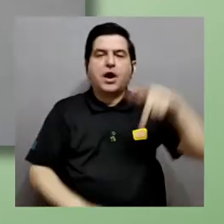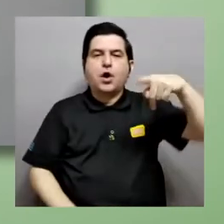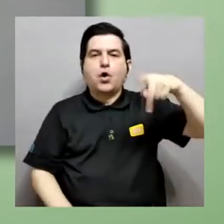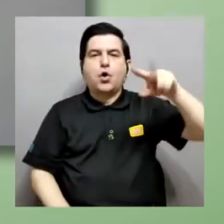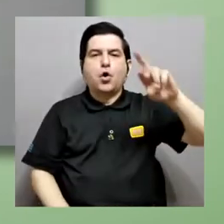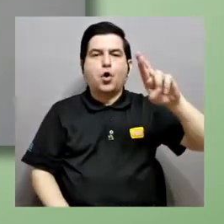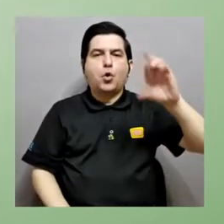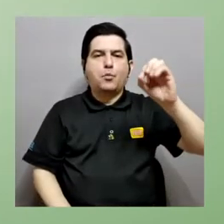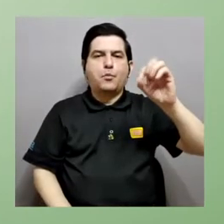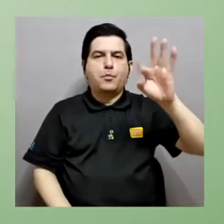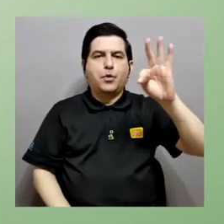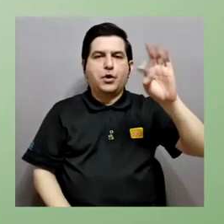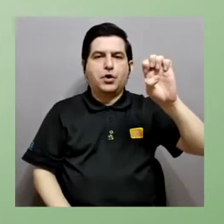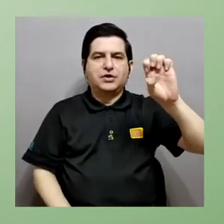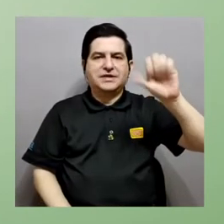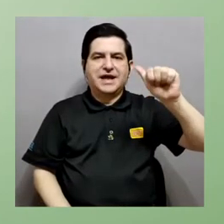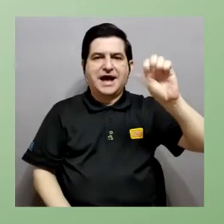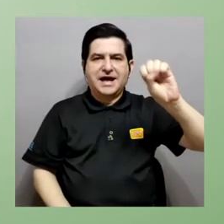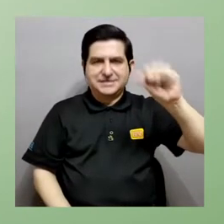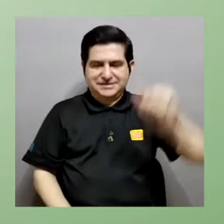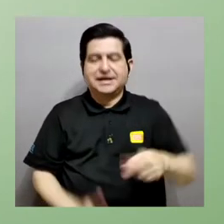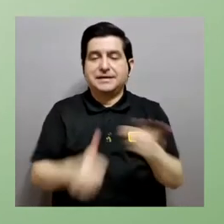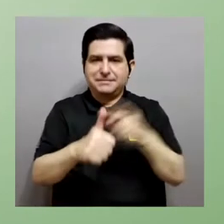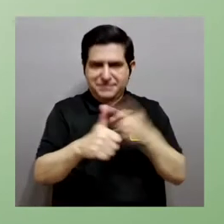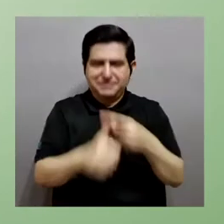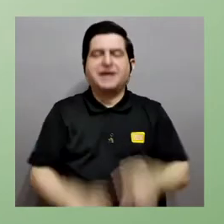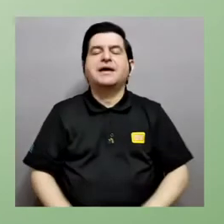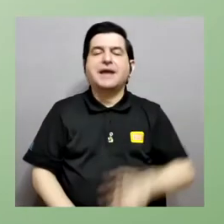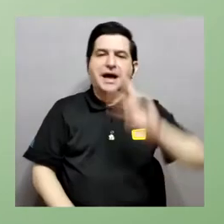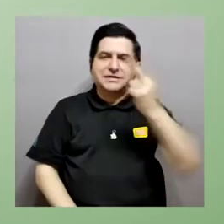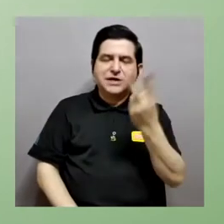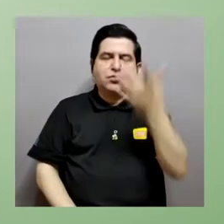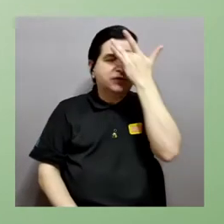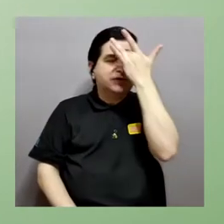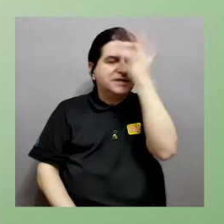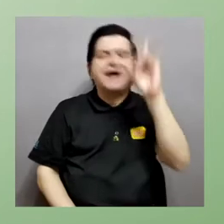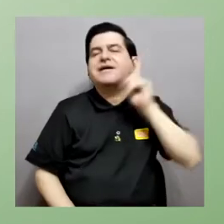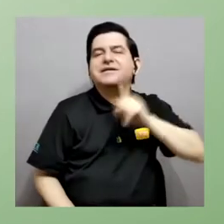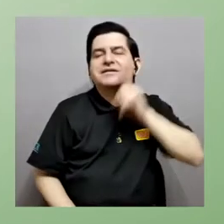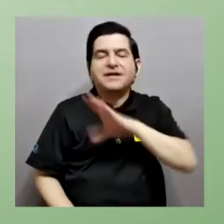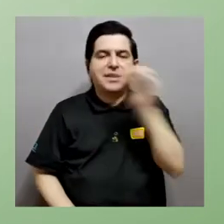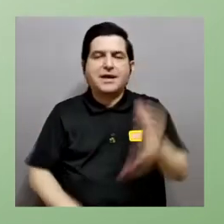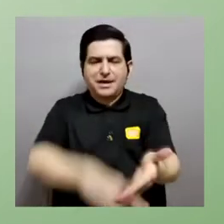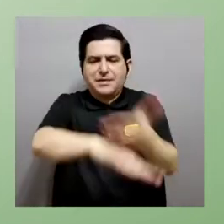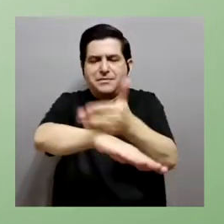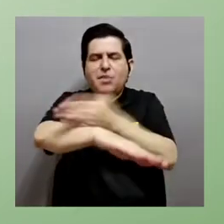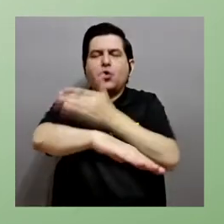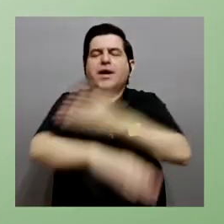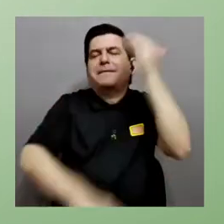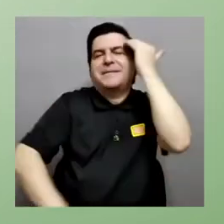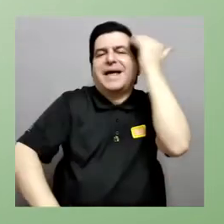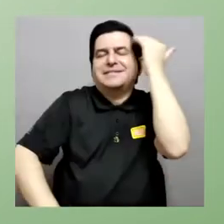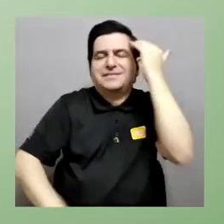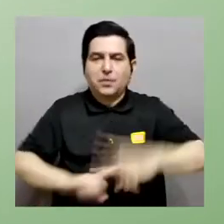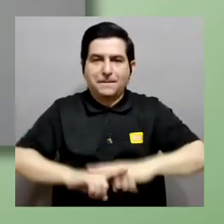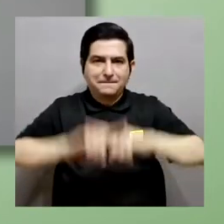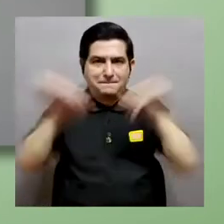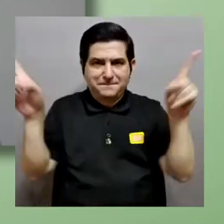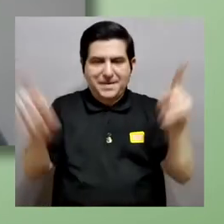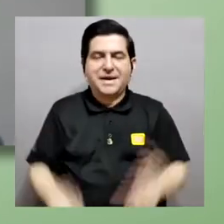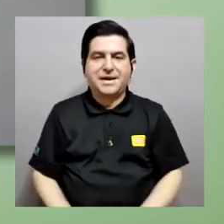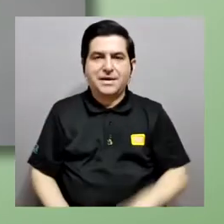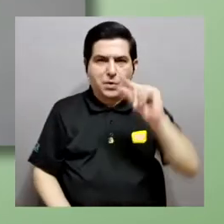conferencia que vamos a tener el día de hoy. Y la segunda, inteligencia artificial y mejoramiento cognitivo. Pero